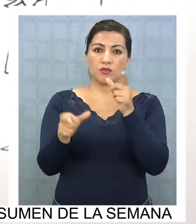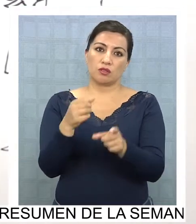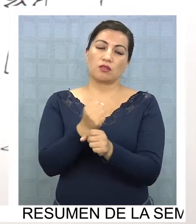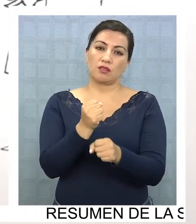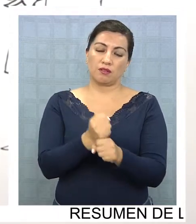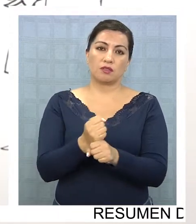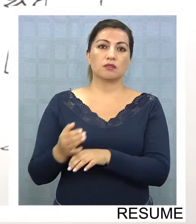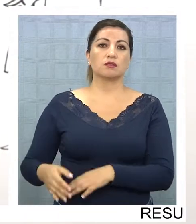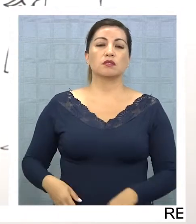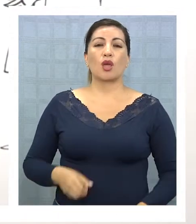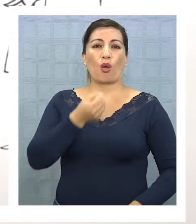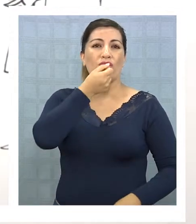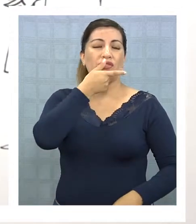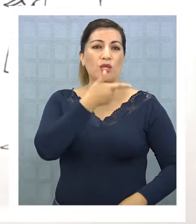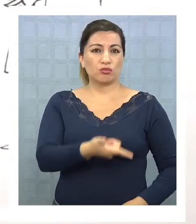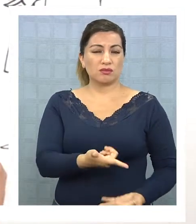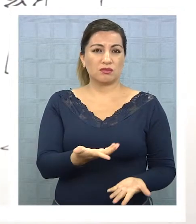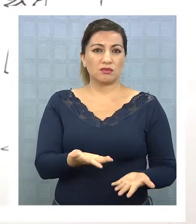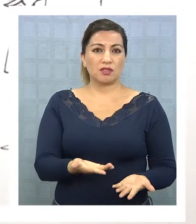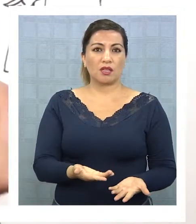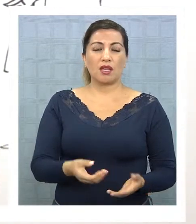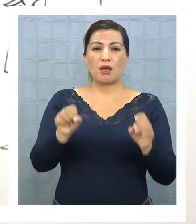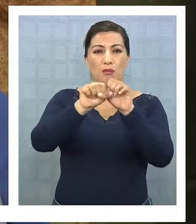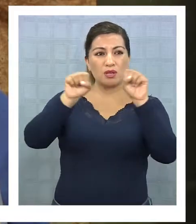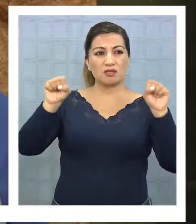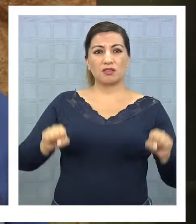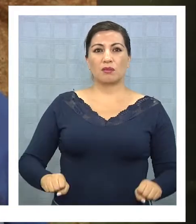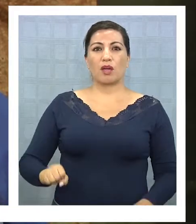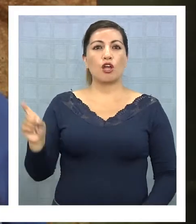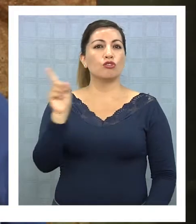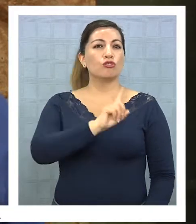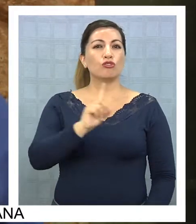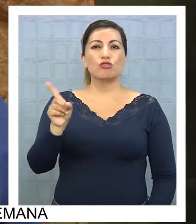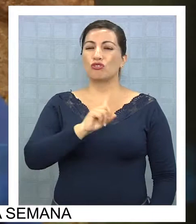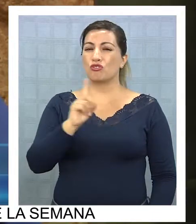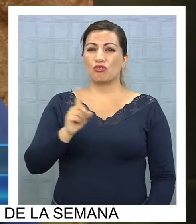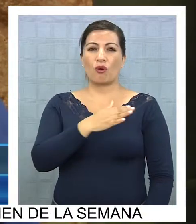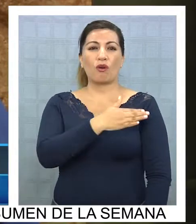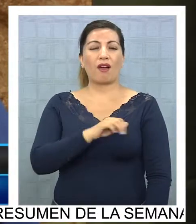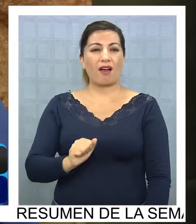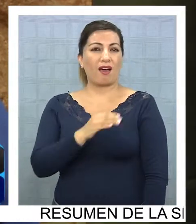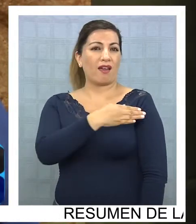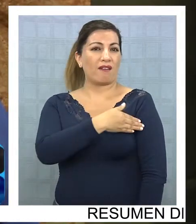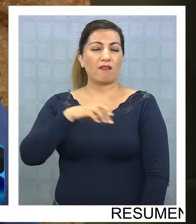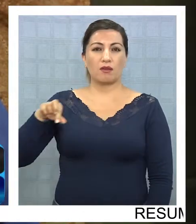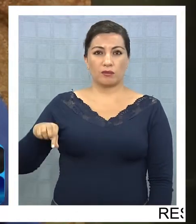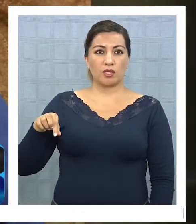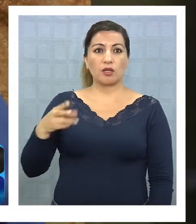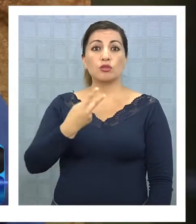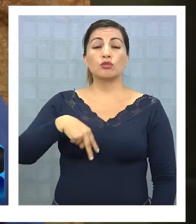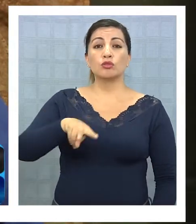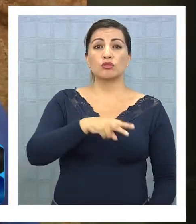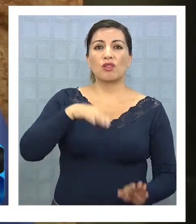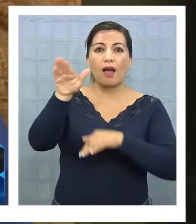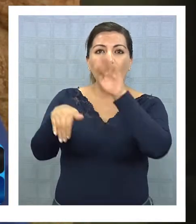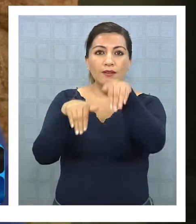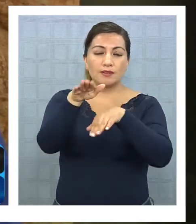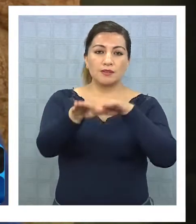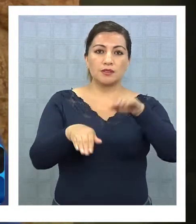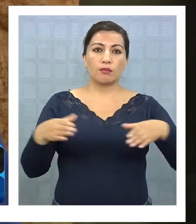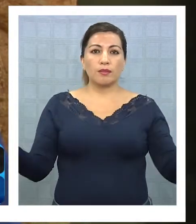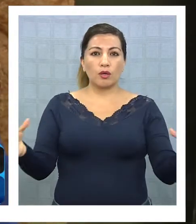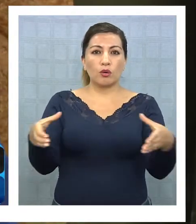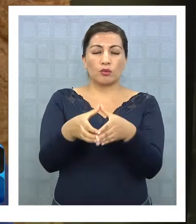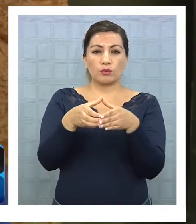transversal de todos los trabajadores por el sistema de no más FP. Lo que nosotros estamos convocando es a